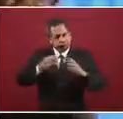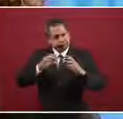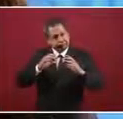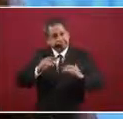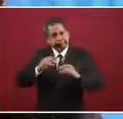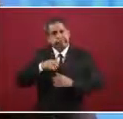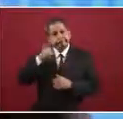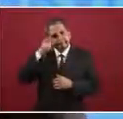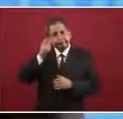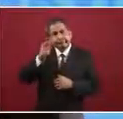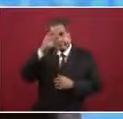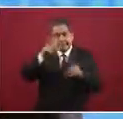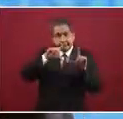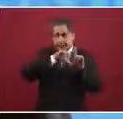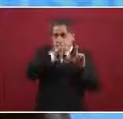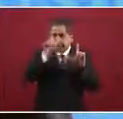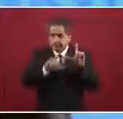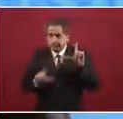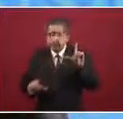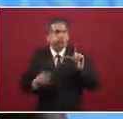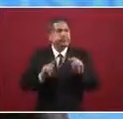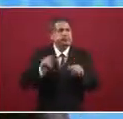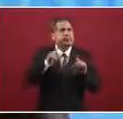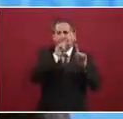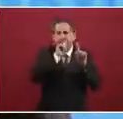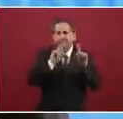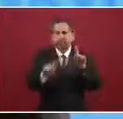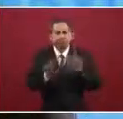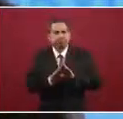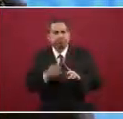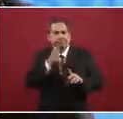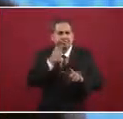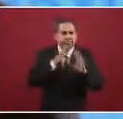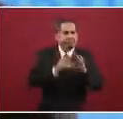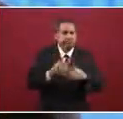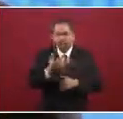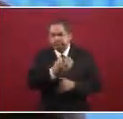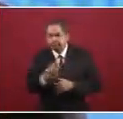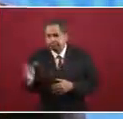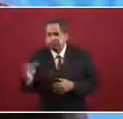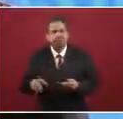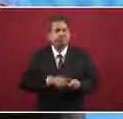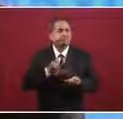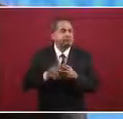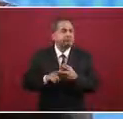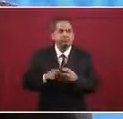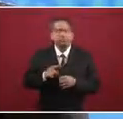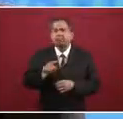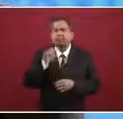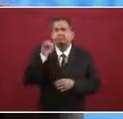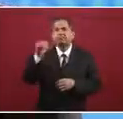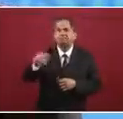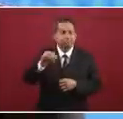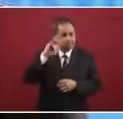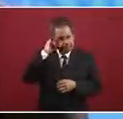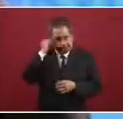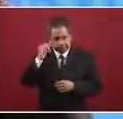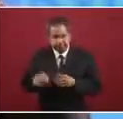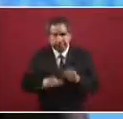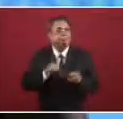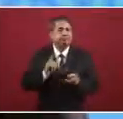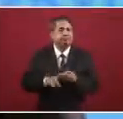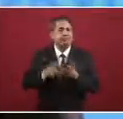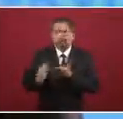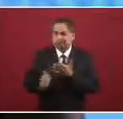el país, viendo cómo funciona este programa en el campo, en las zonas indígenas, en